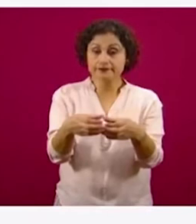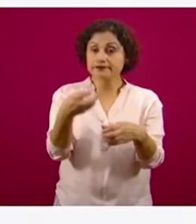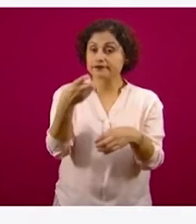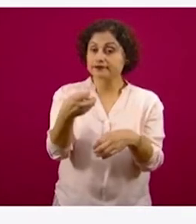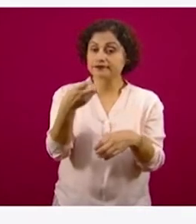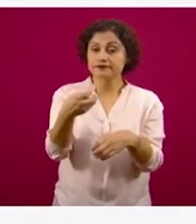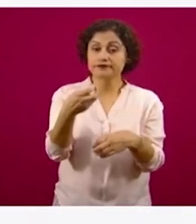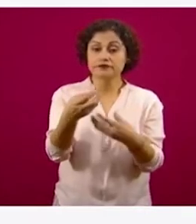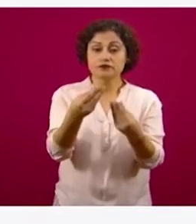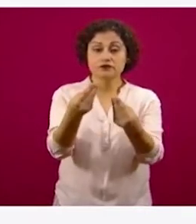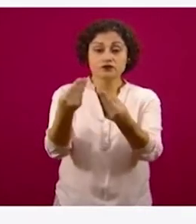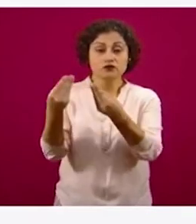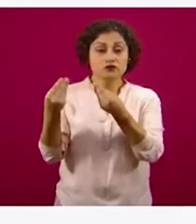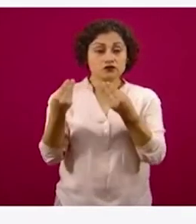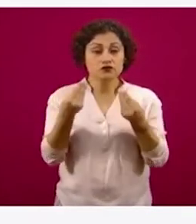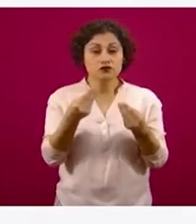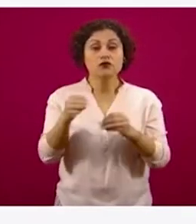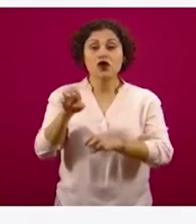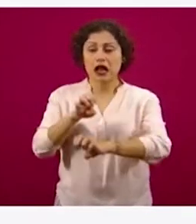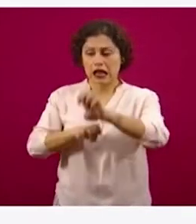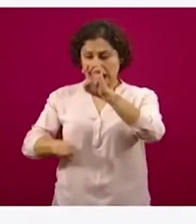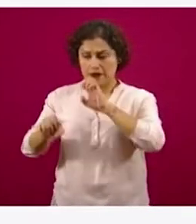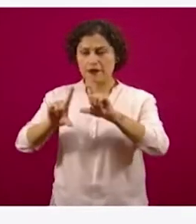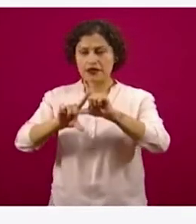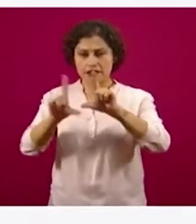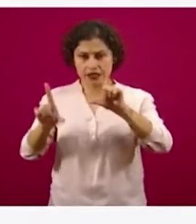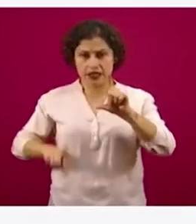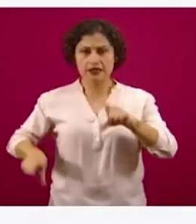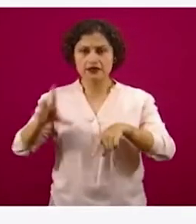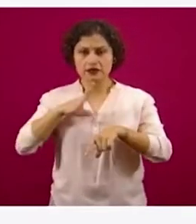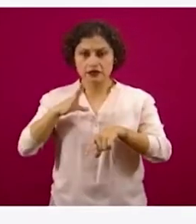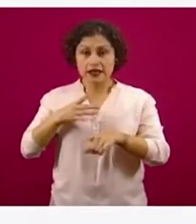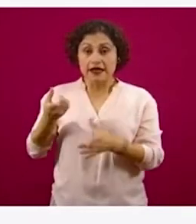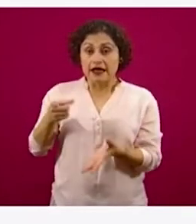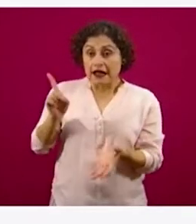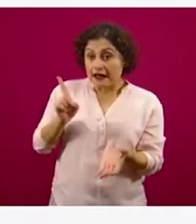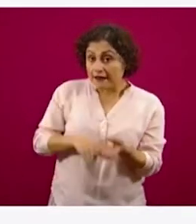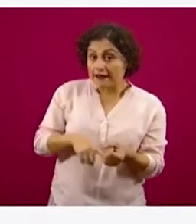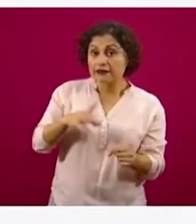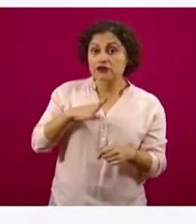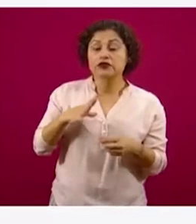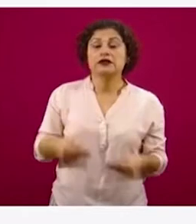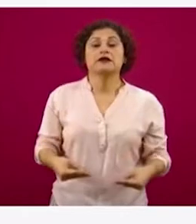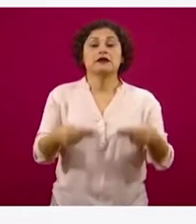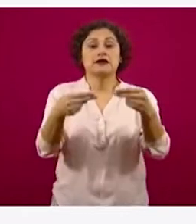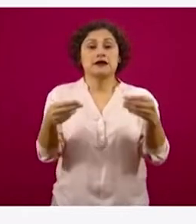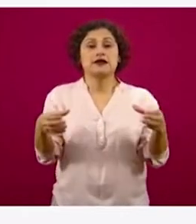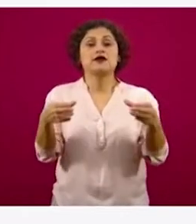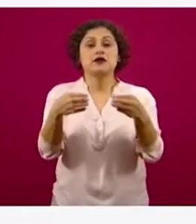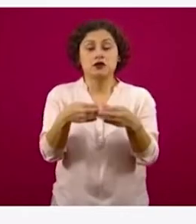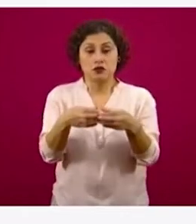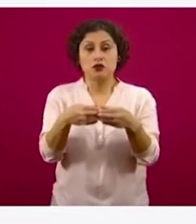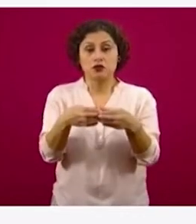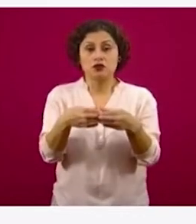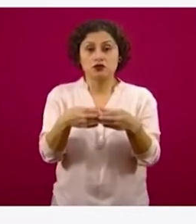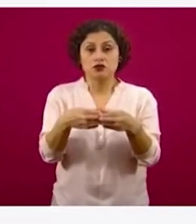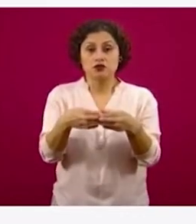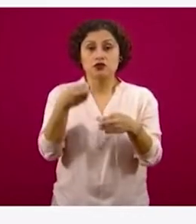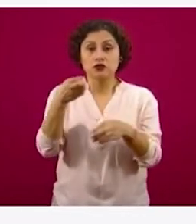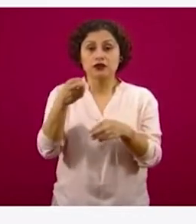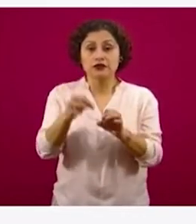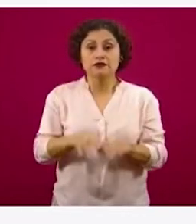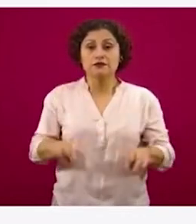grande del número de empresas que existen en el país, dentro de… si uno examina de